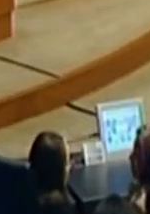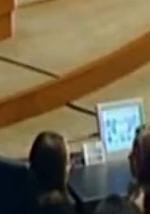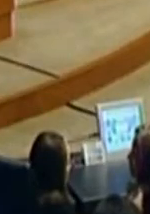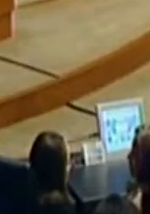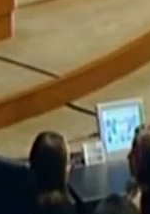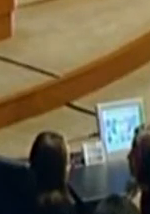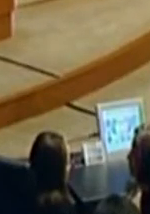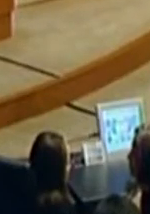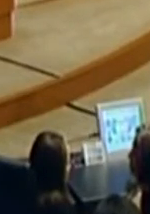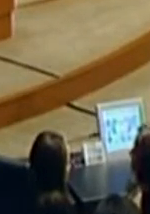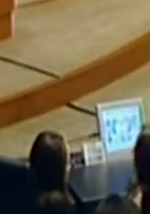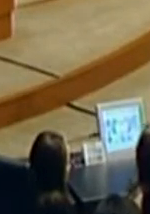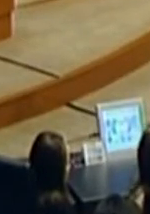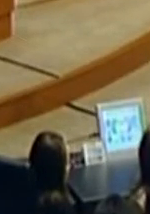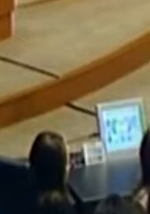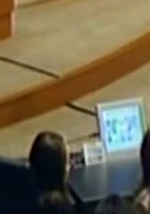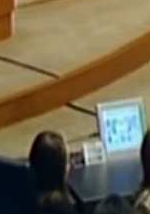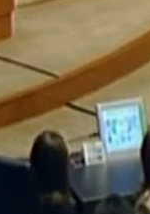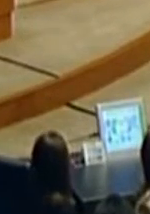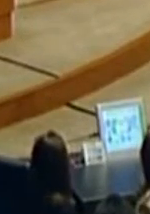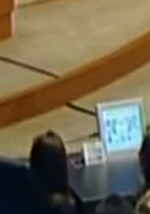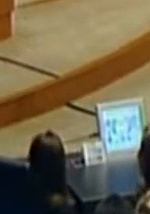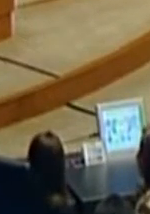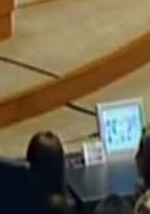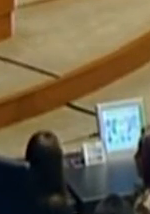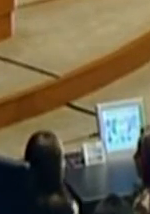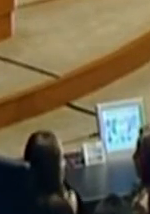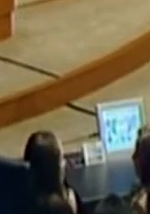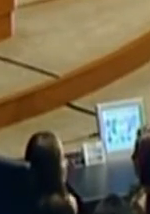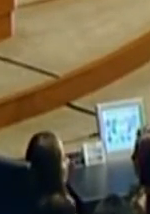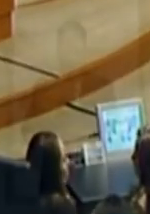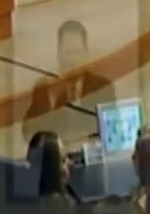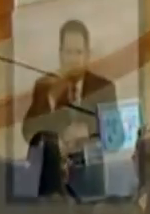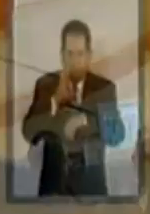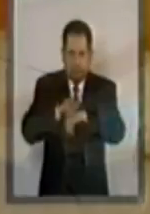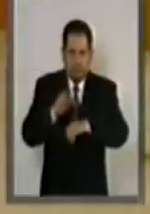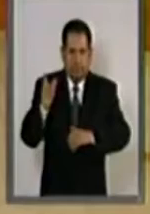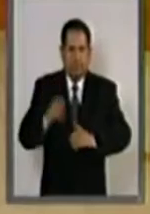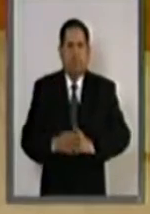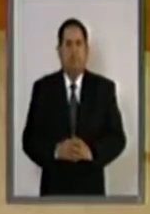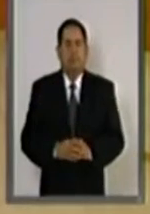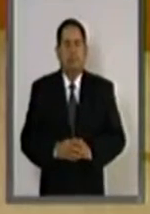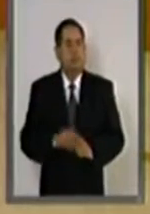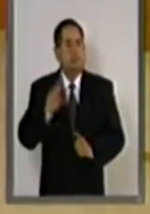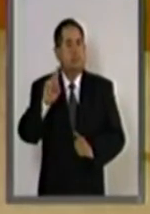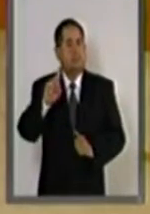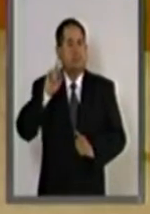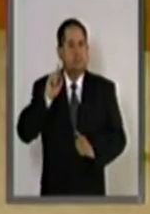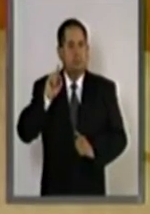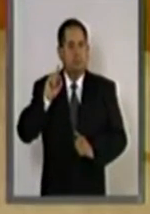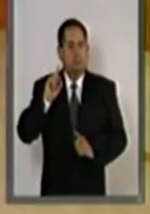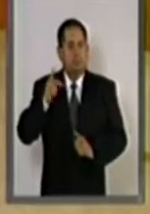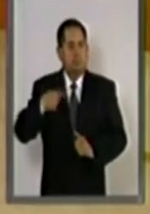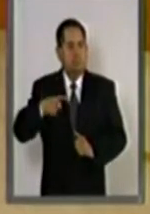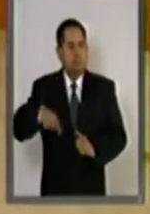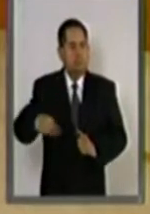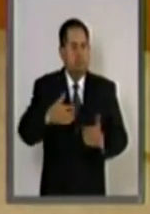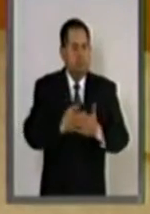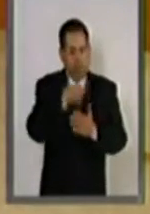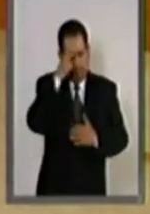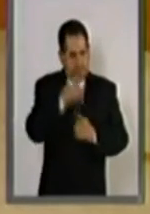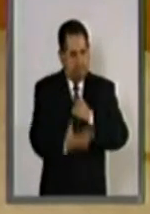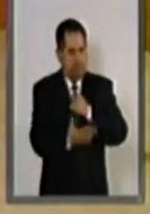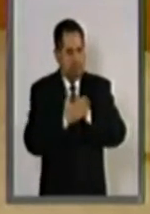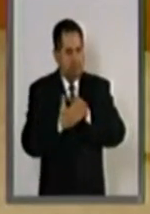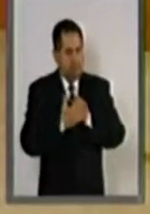Con su permiso, señor presidente. El domingo pasado, los mexicanos nos volvieron a dar una